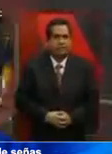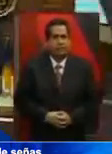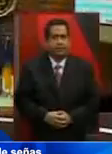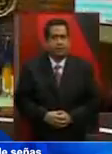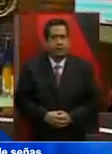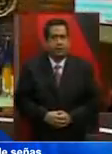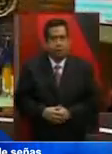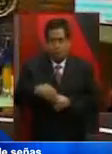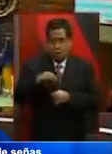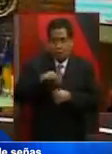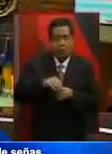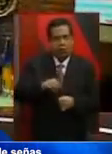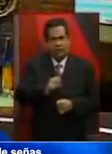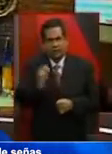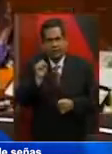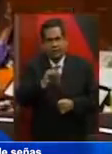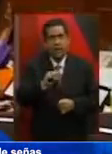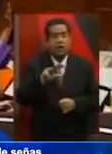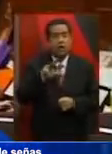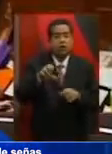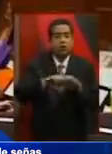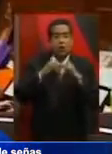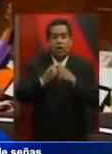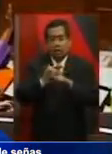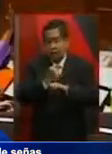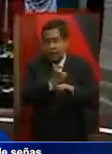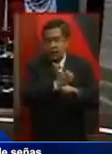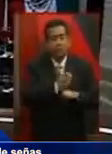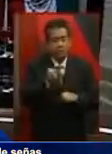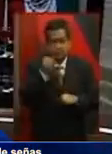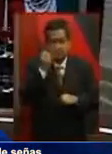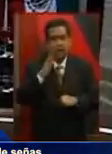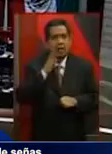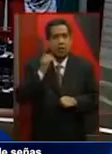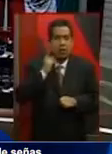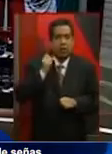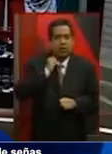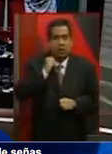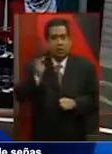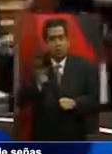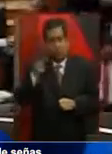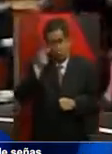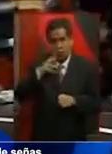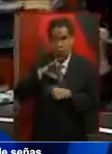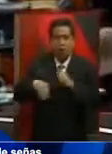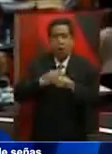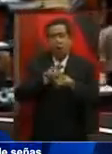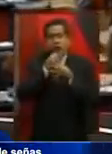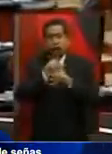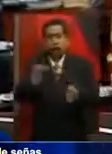Luego de recibir el voto aprobatorio de 18 congresos estatales, la Cámara de Diputados y el Senado de la República realizaron la